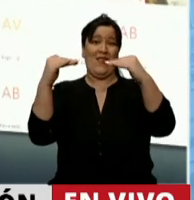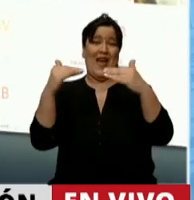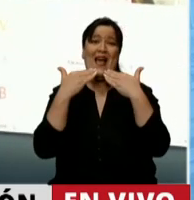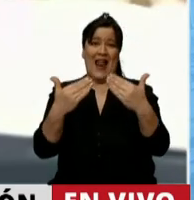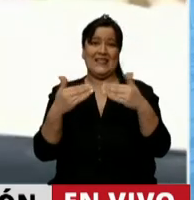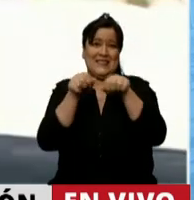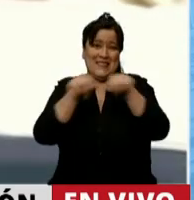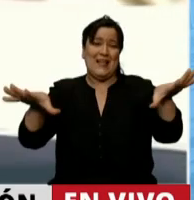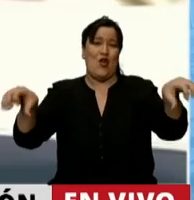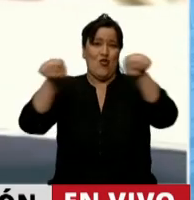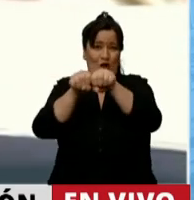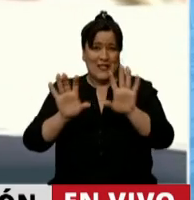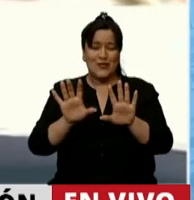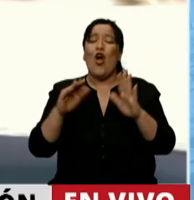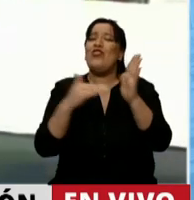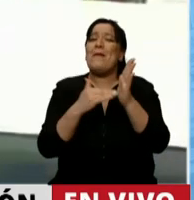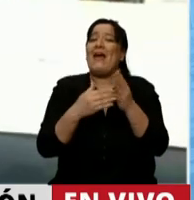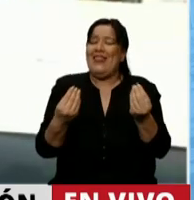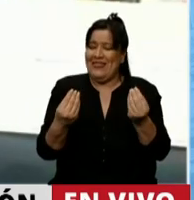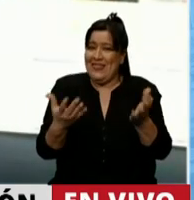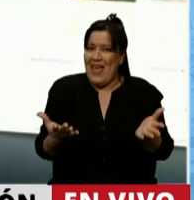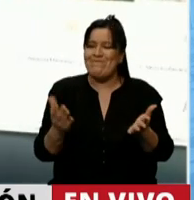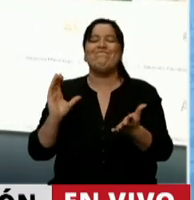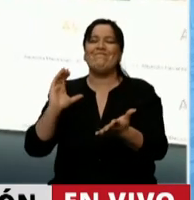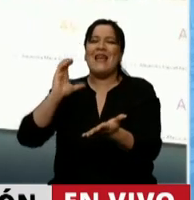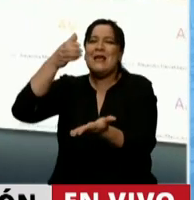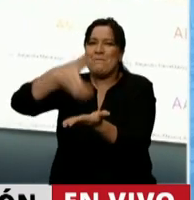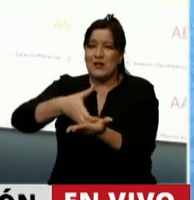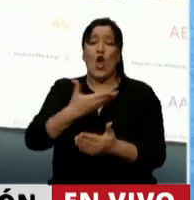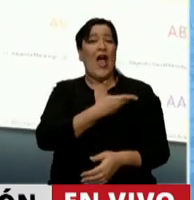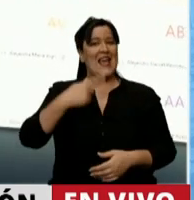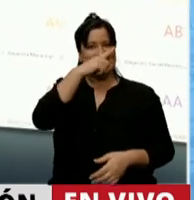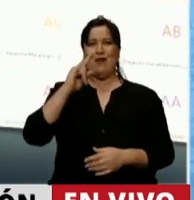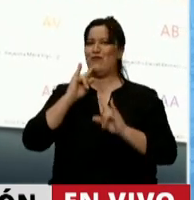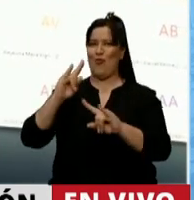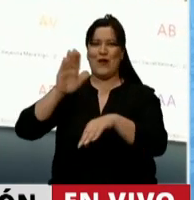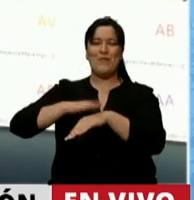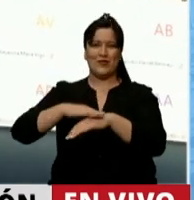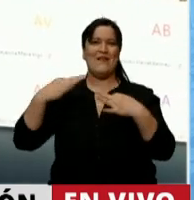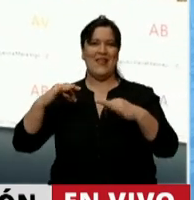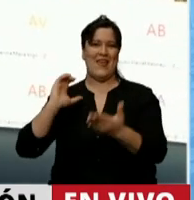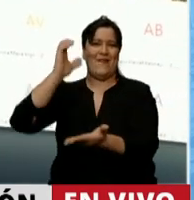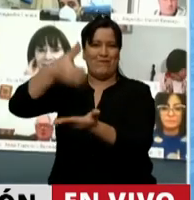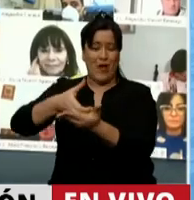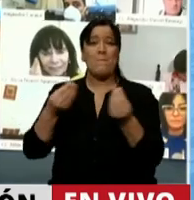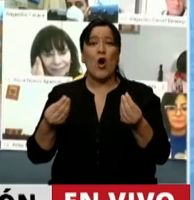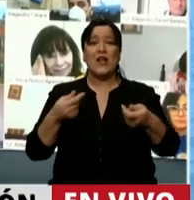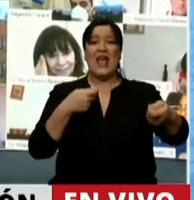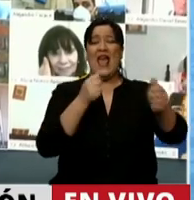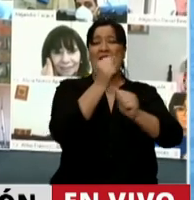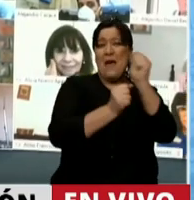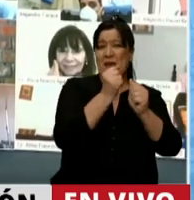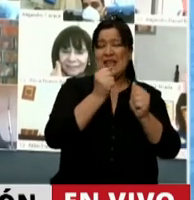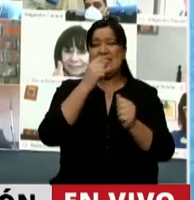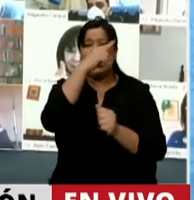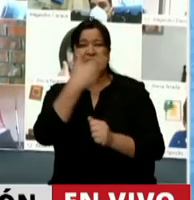dependen en este caso, y usted coincide conmigo, en una inversión de parte del Estado. Porque las empresas y el mercado nunca van